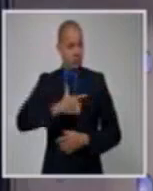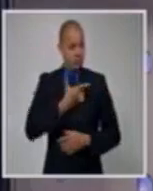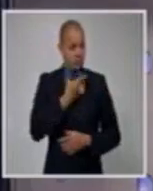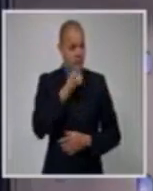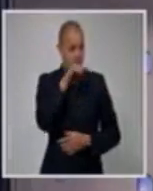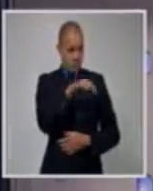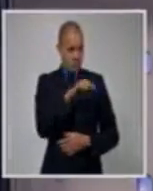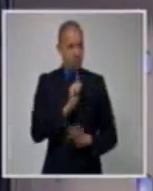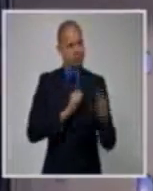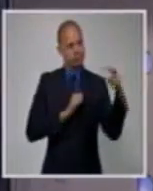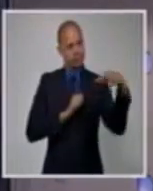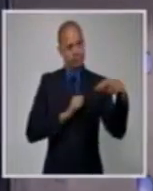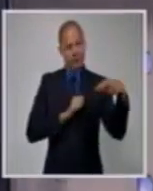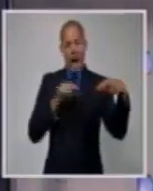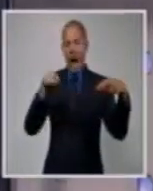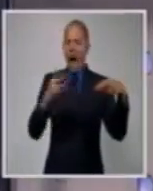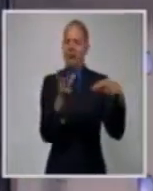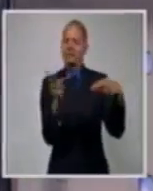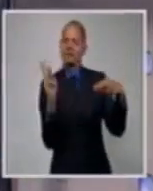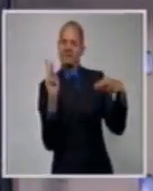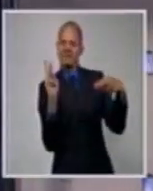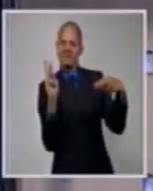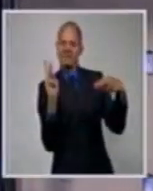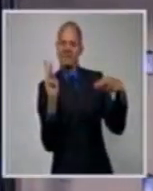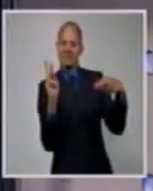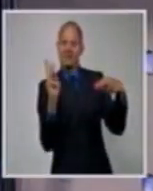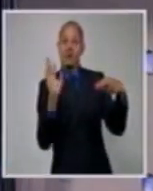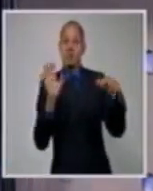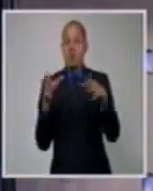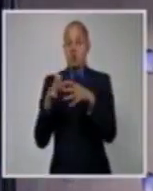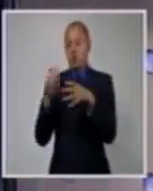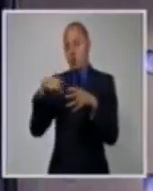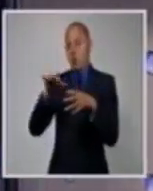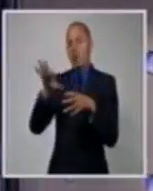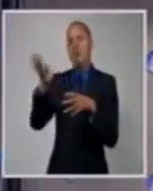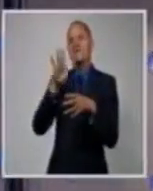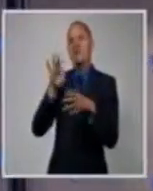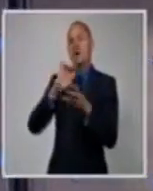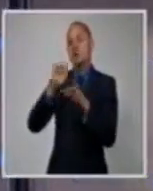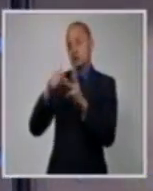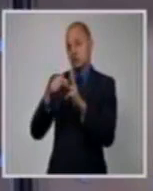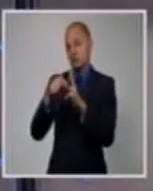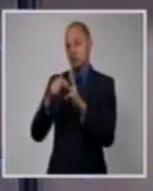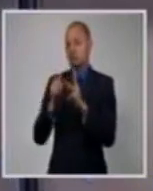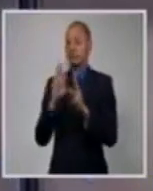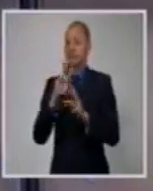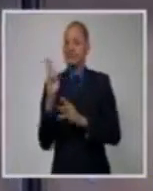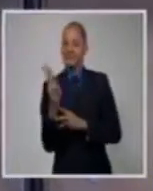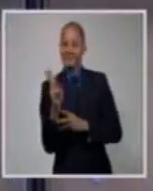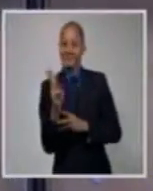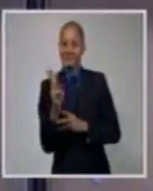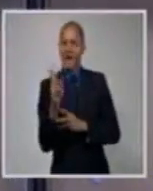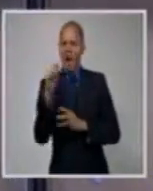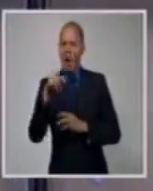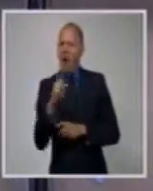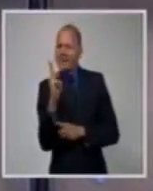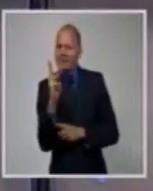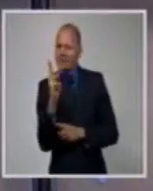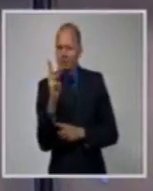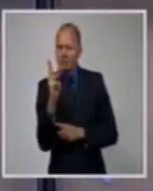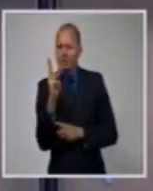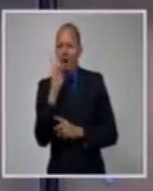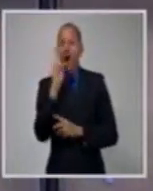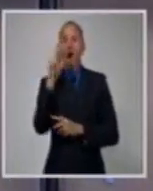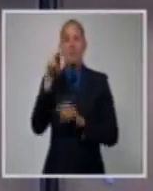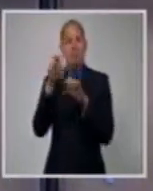grupo del que estaba aquel 27 de noviembre. ¿Y qué pasó? Bueno, que no fueron tres, fueron más. Y que además,